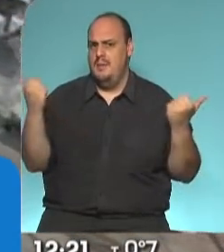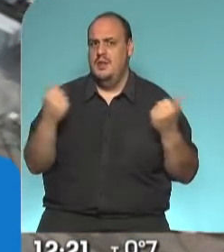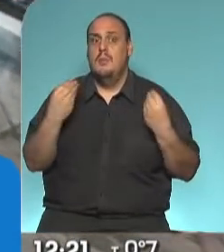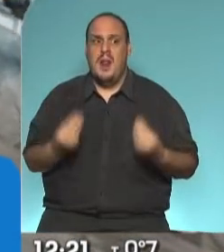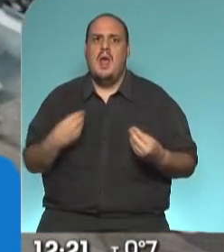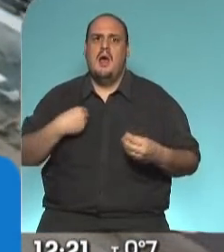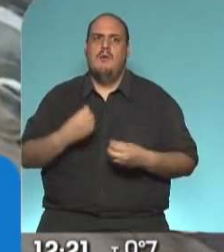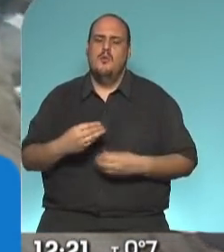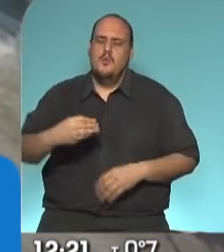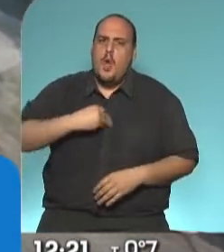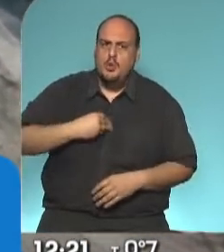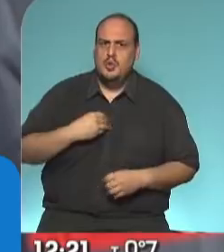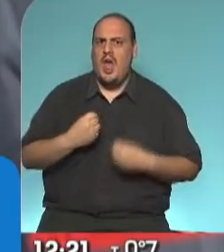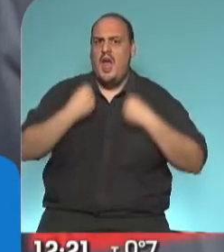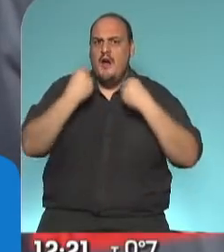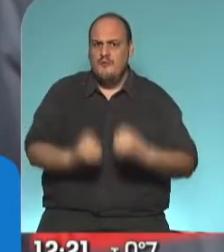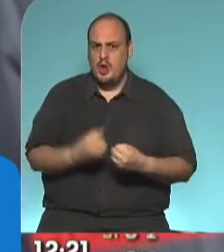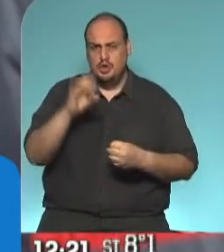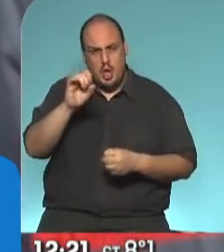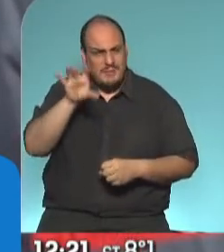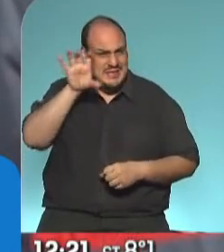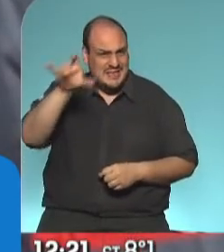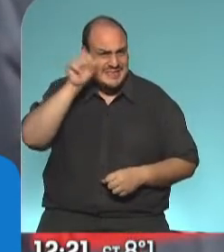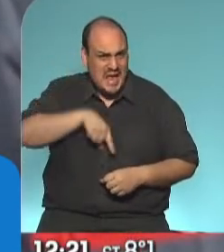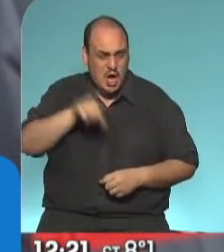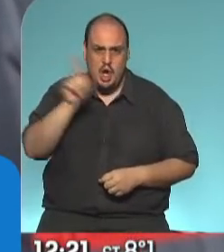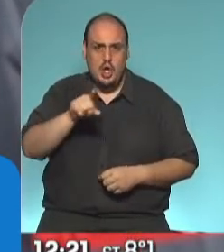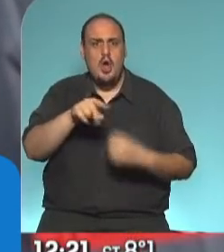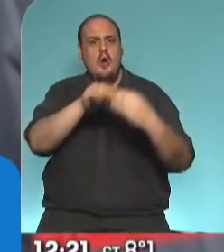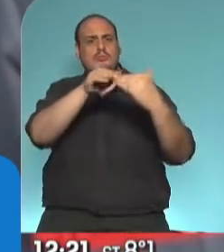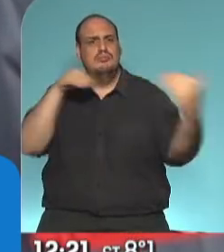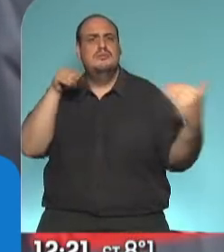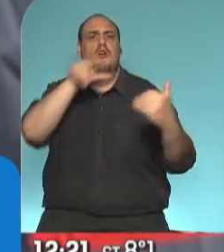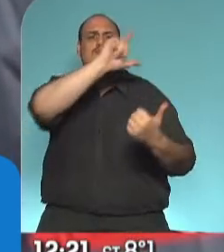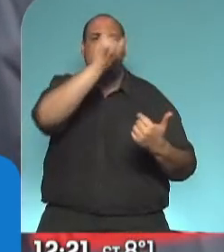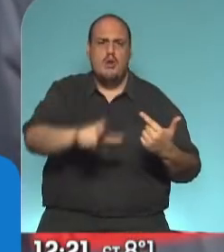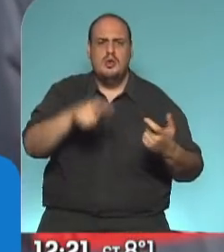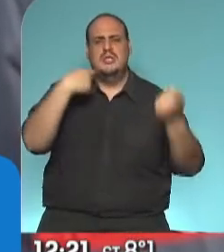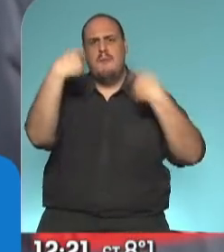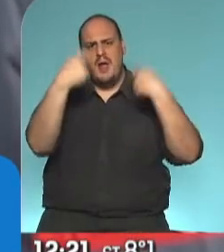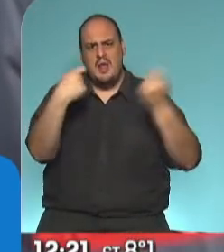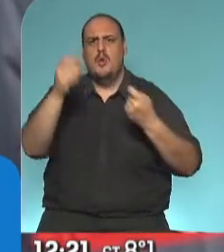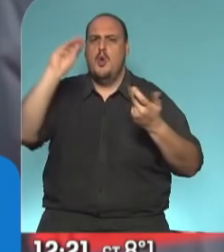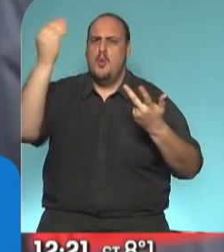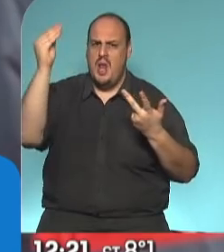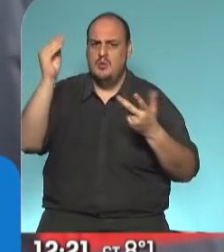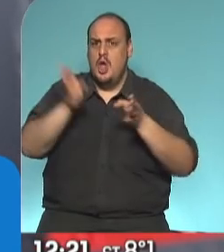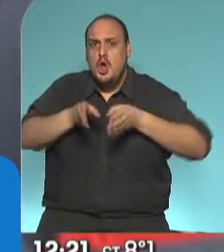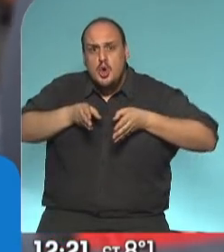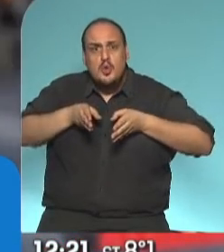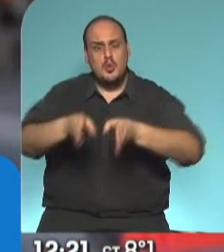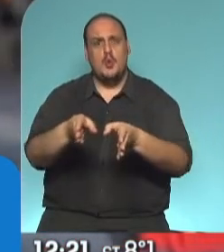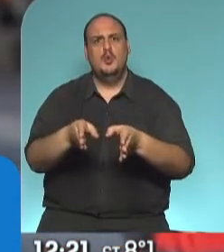esfuerzos, pero no solo de chaqueños, porque aquí transitan formoseños, paraguayos, brasileños. Esta es una